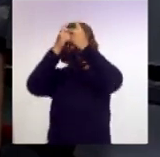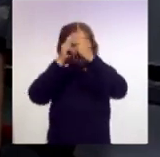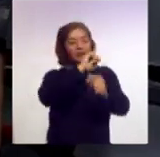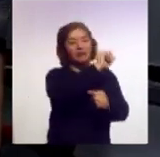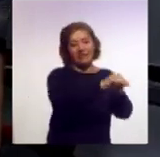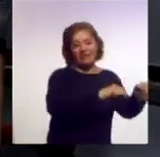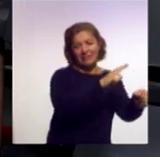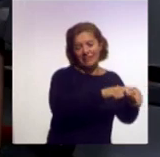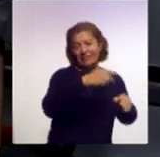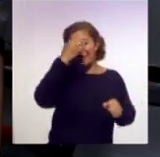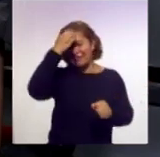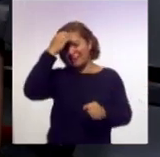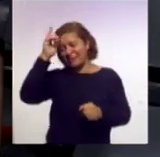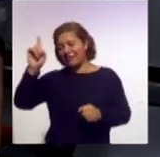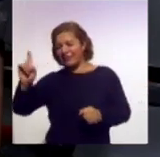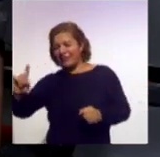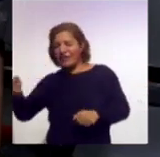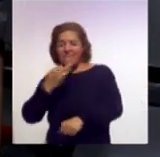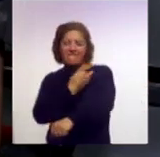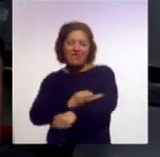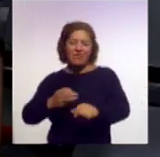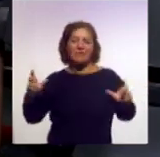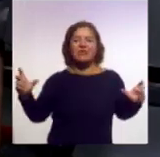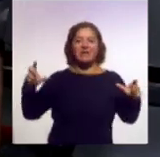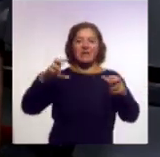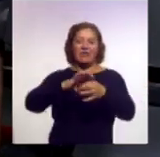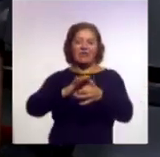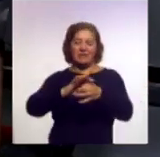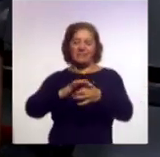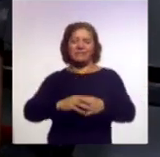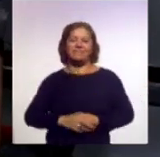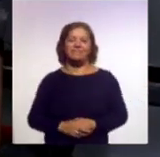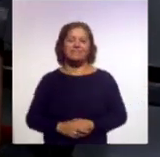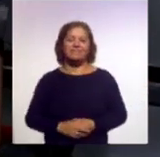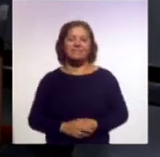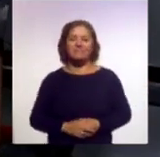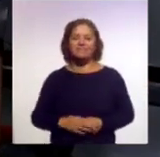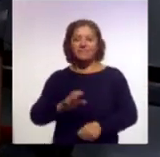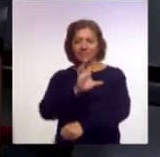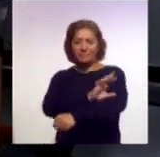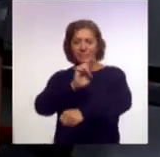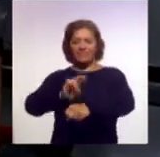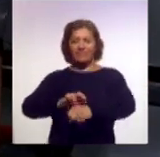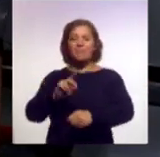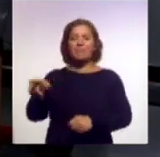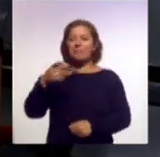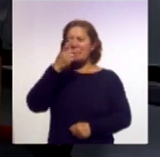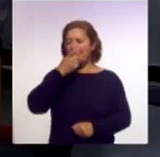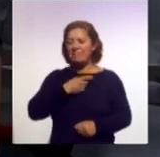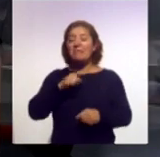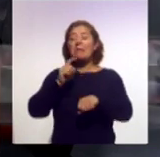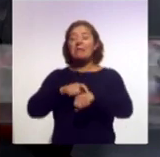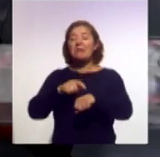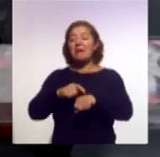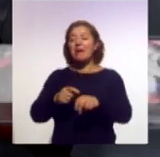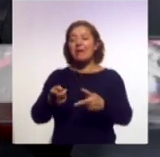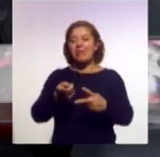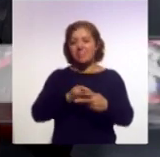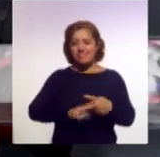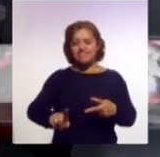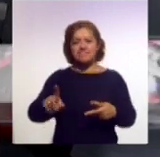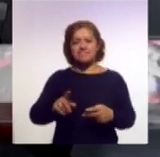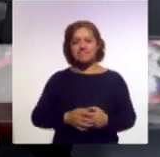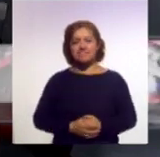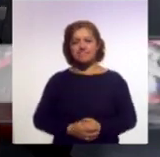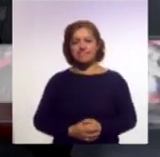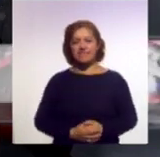y el zoológico de Tlaxcala. Finalmente, coordinador, repítenos, por favor, a partir de a qué hora se abrirá el